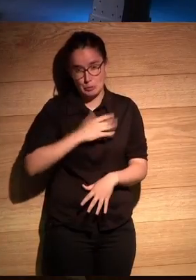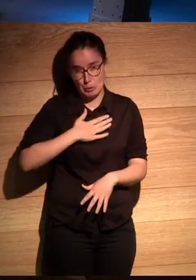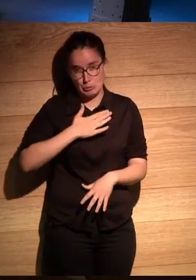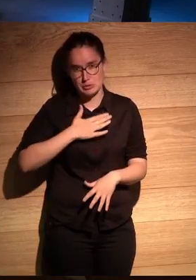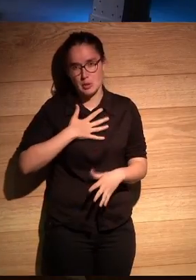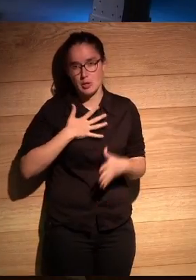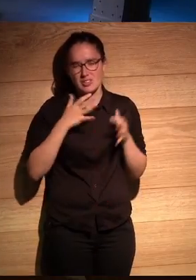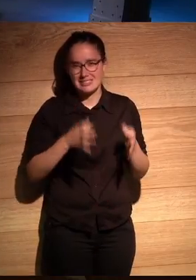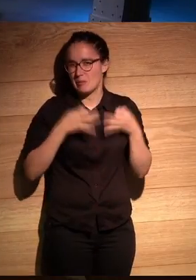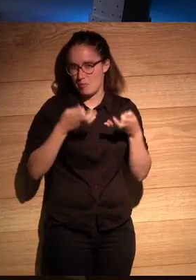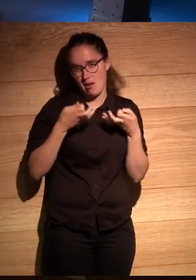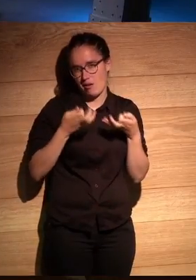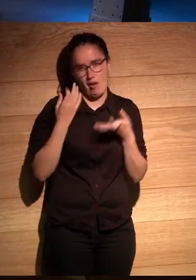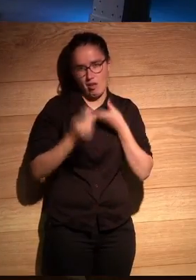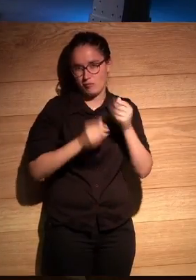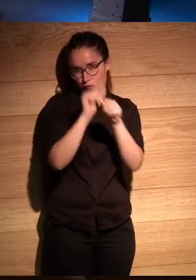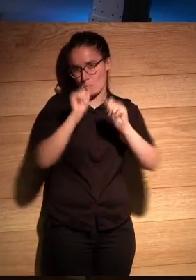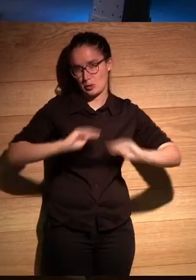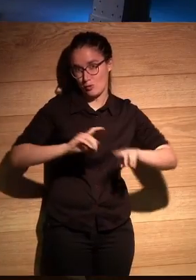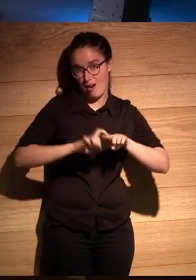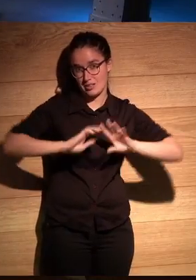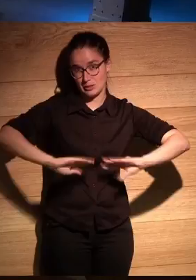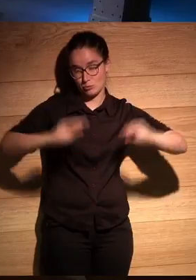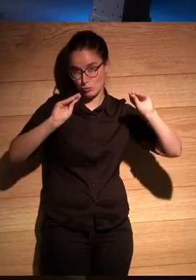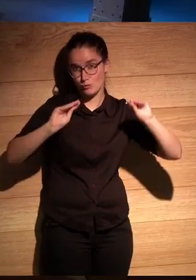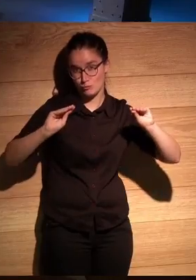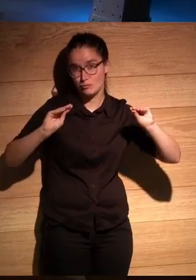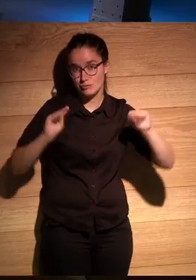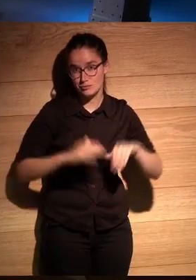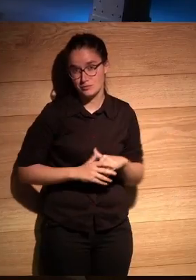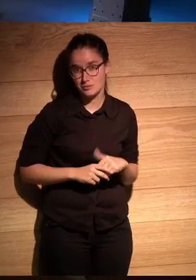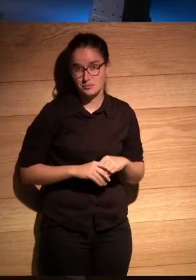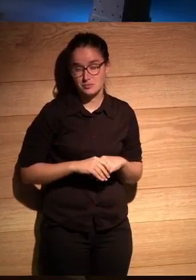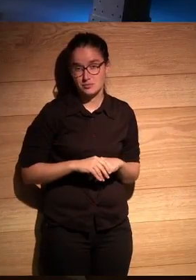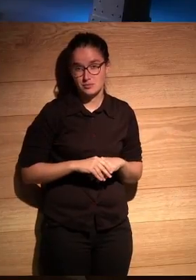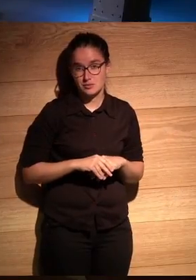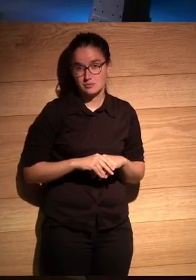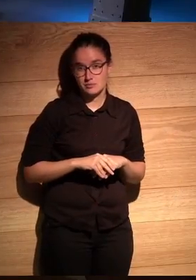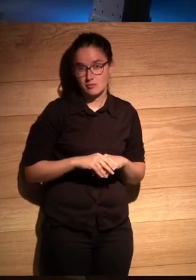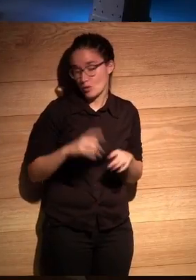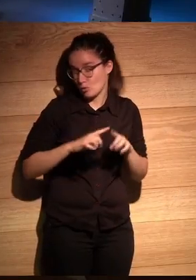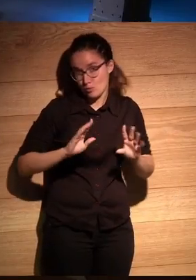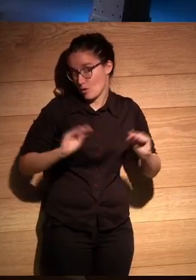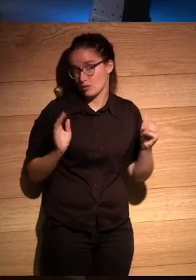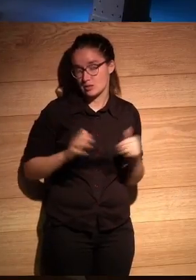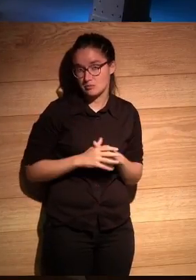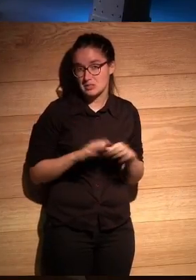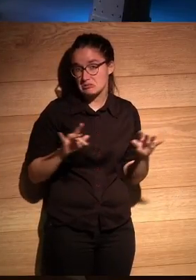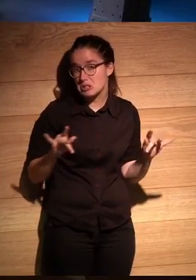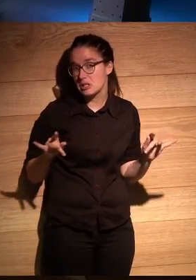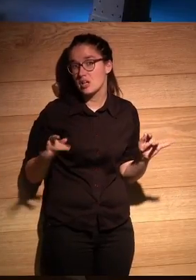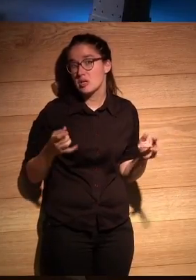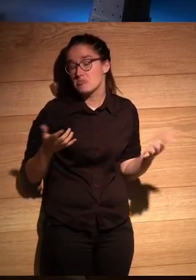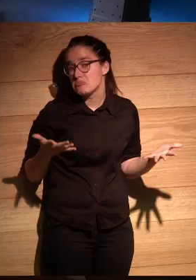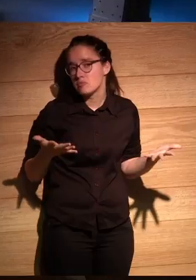pero todo el tiempo si ese tipo de de cosas tenía tenía sus cosas sí pero